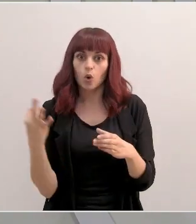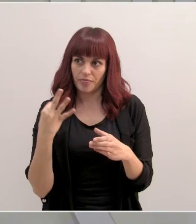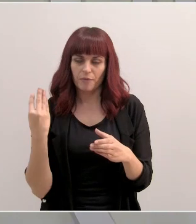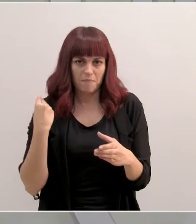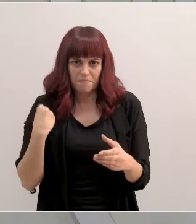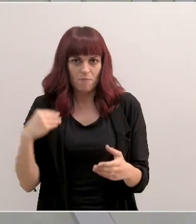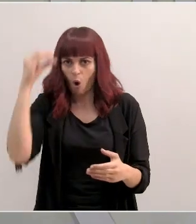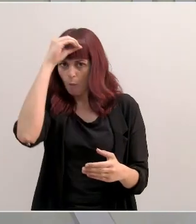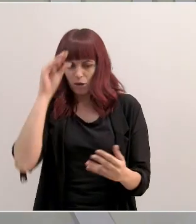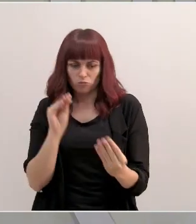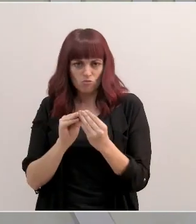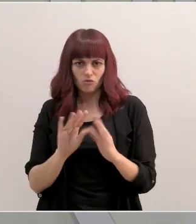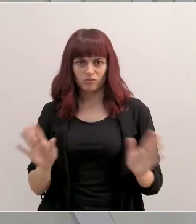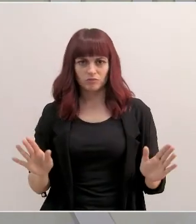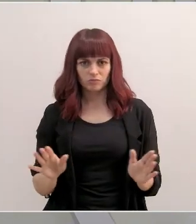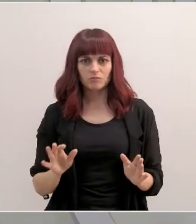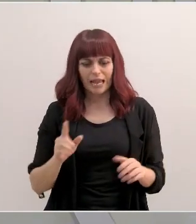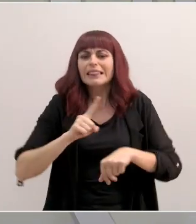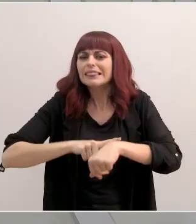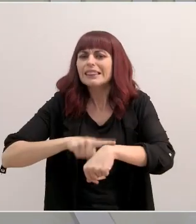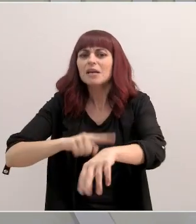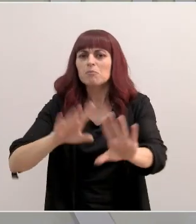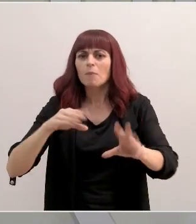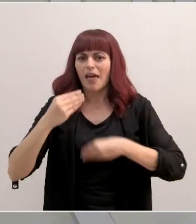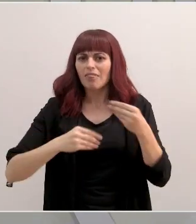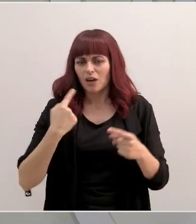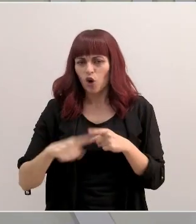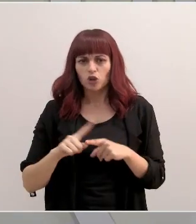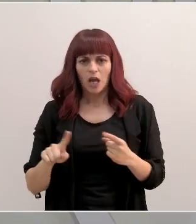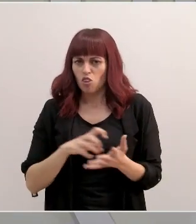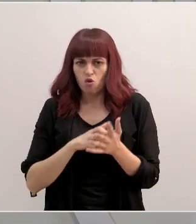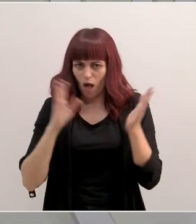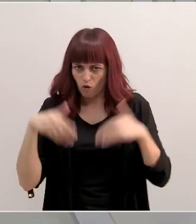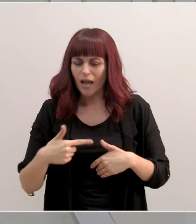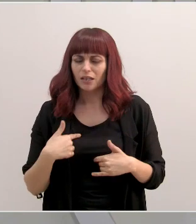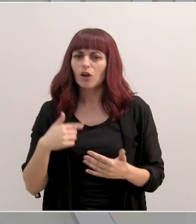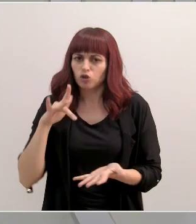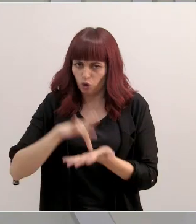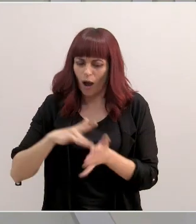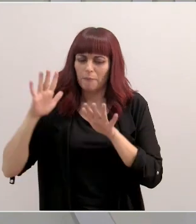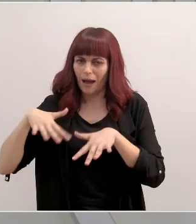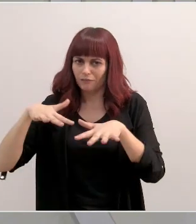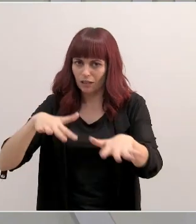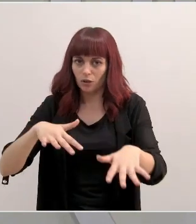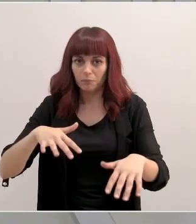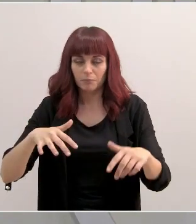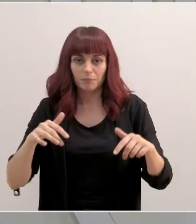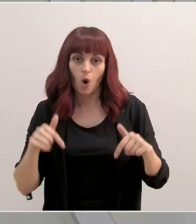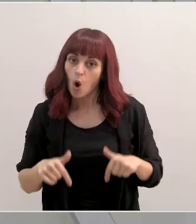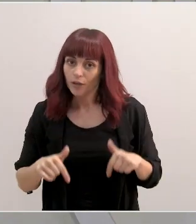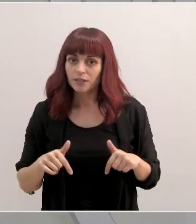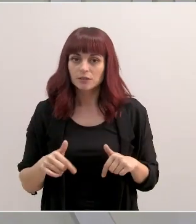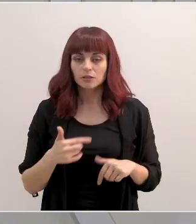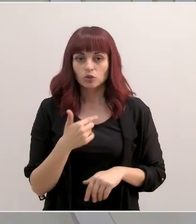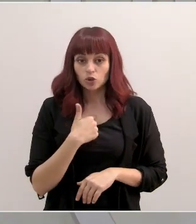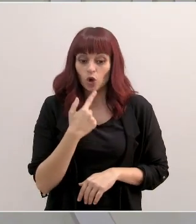de posturas. Habrá tiempo para hacer otras cosas e, indudablemente, volver a celebrarlas cuando sea oportuno. Hoy, yo les